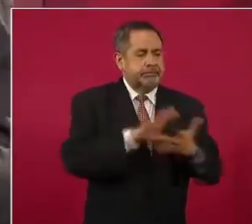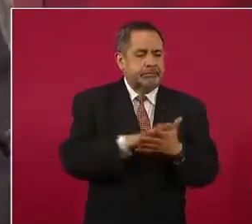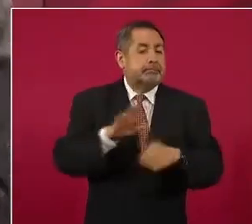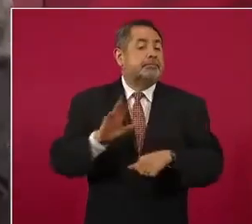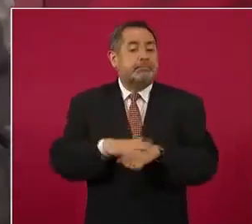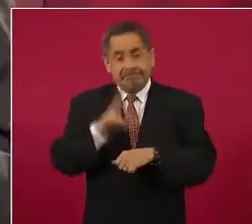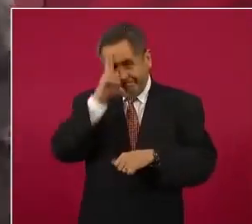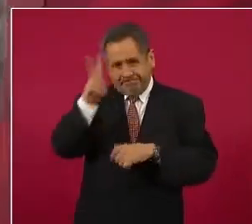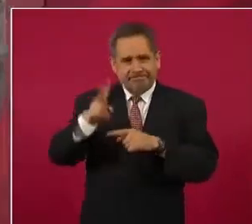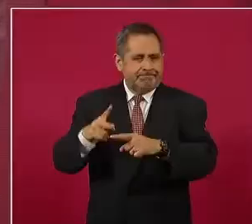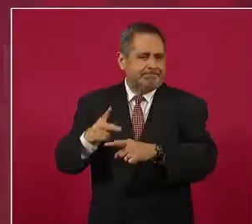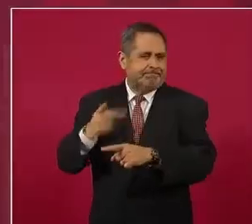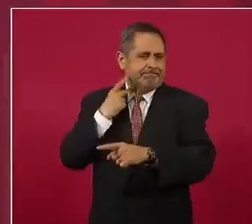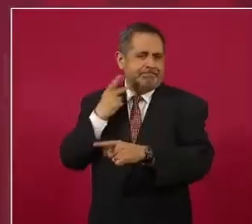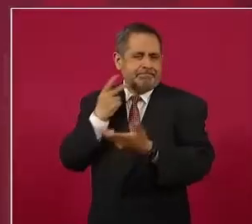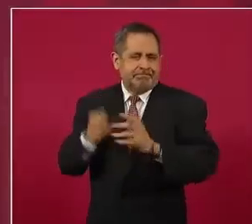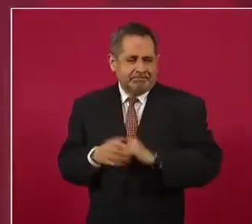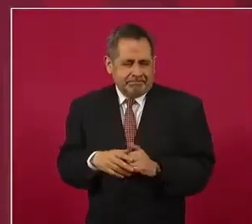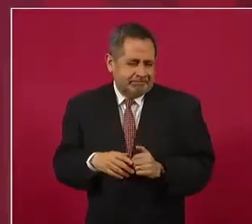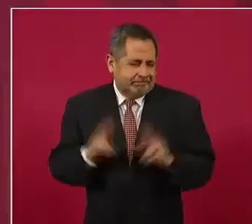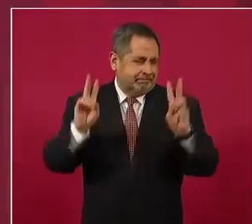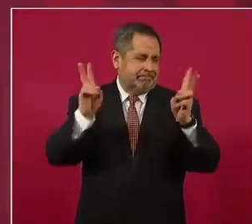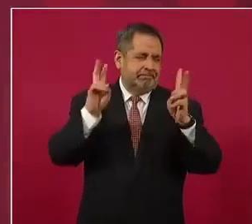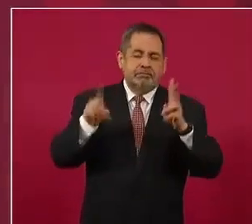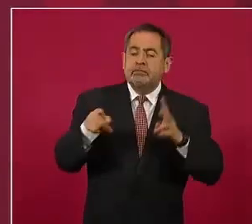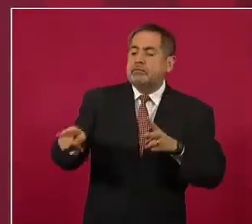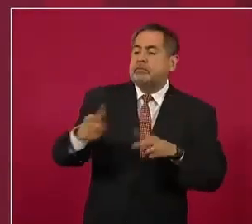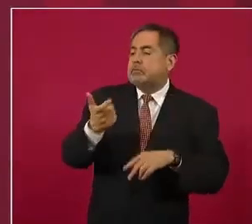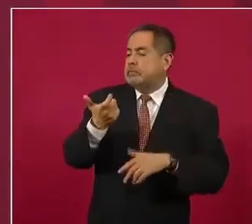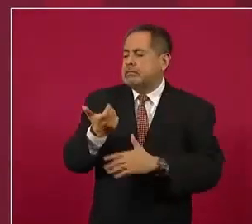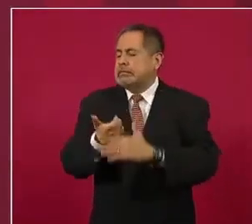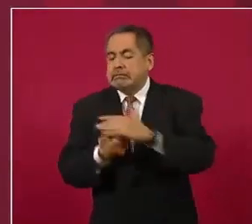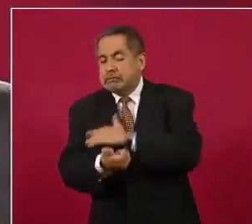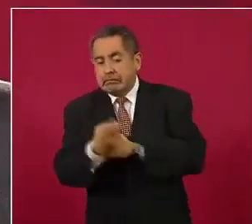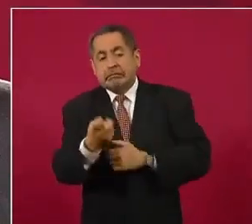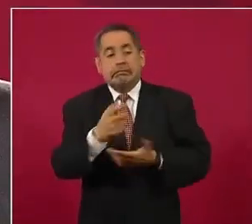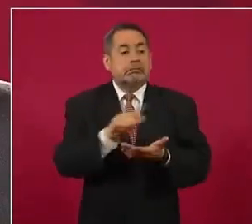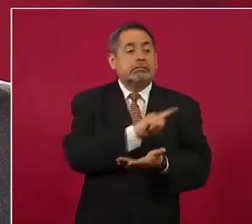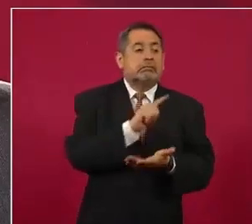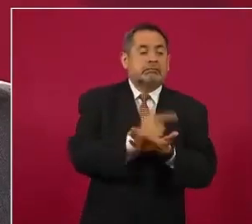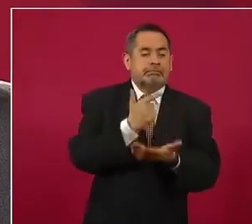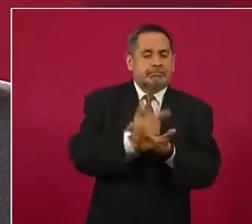lavado de dinero, que si era delito grave.